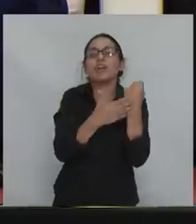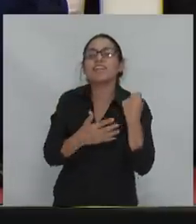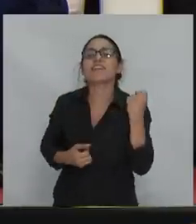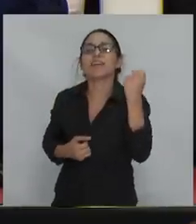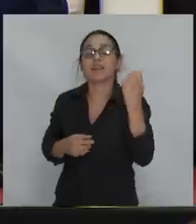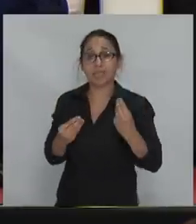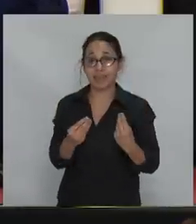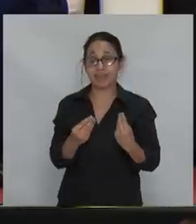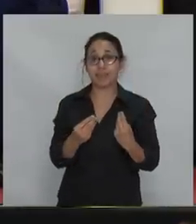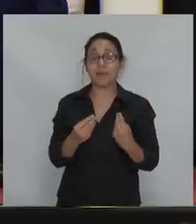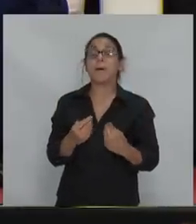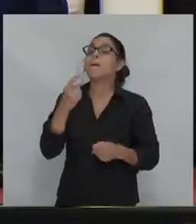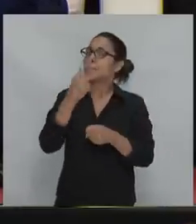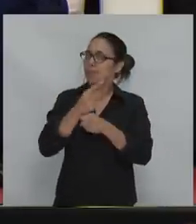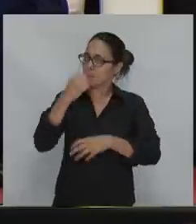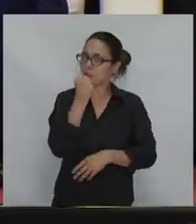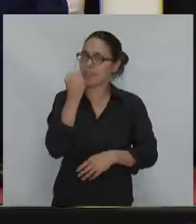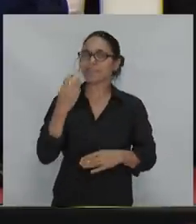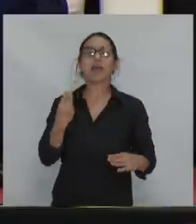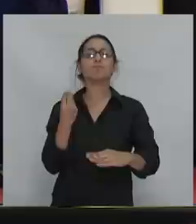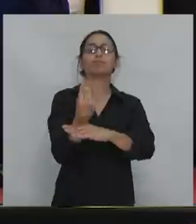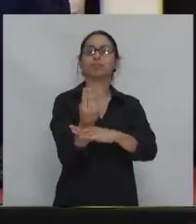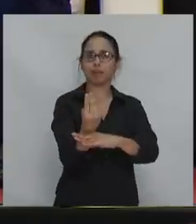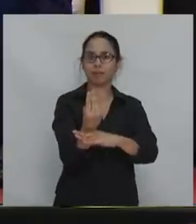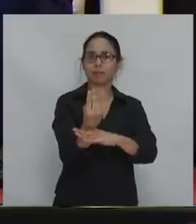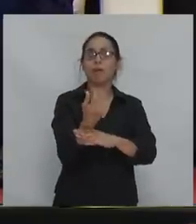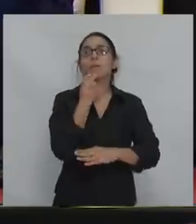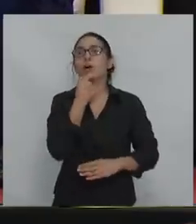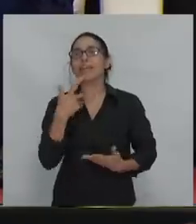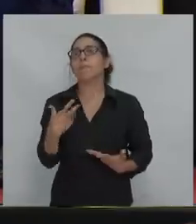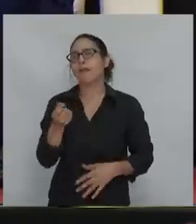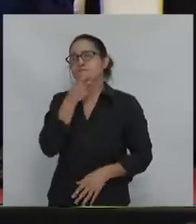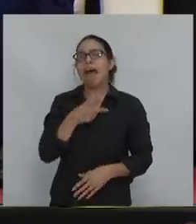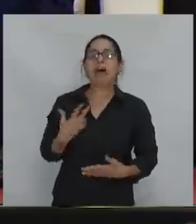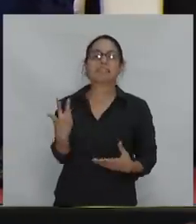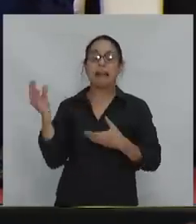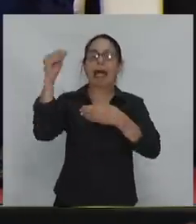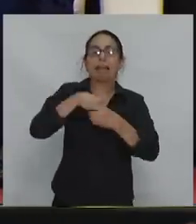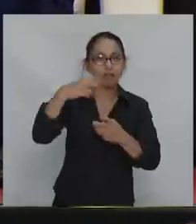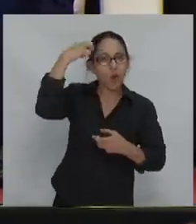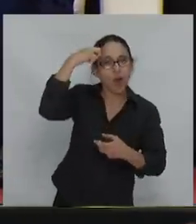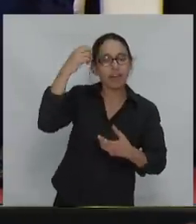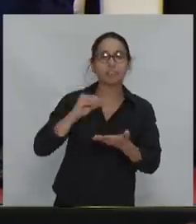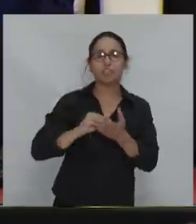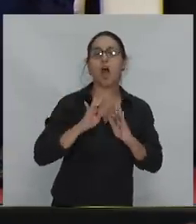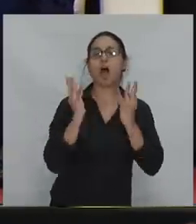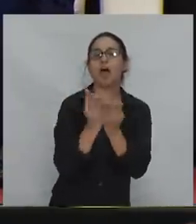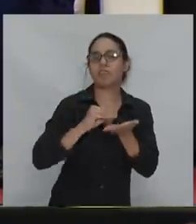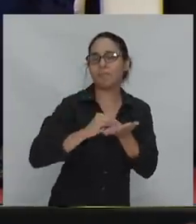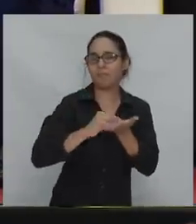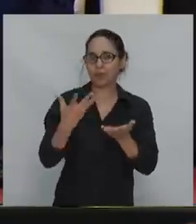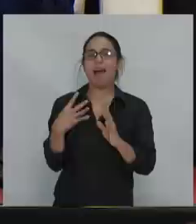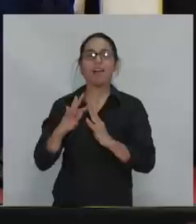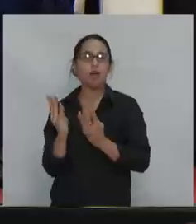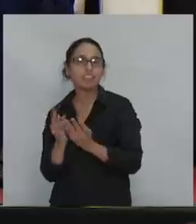con la representación. Es decir, es mucho más fácil que llegue a diputado, a senador, un hombre que una mujer. Es más fácil que llegue